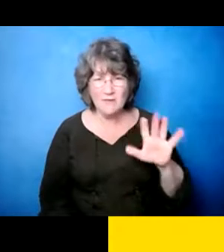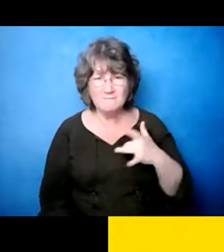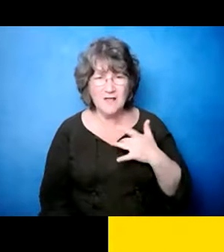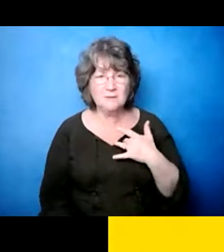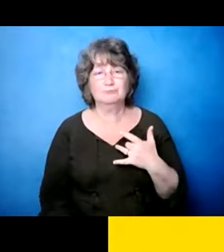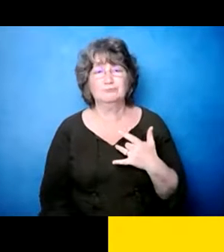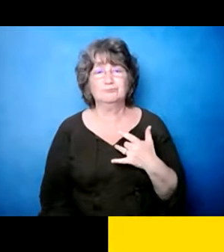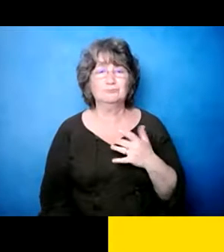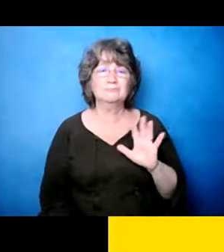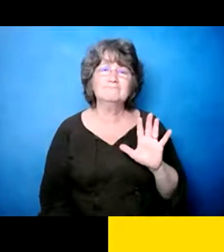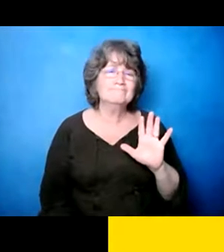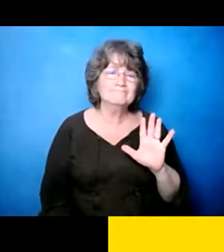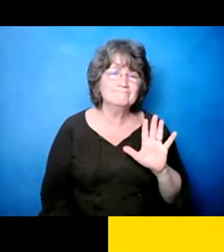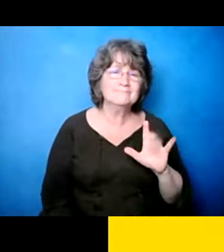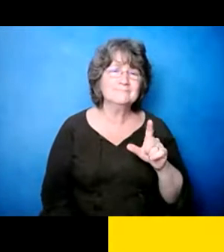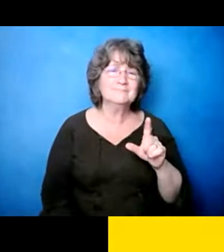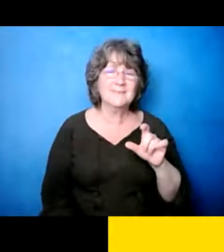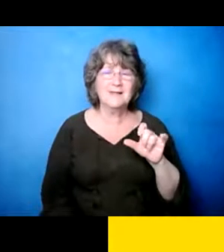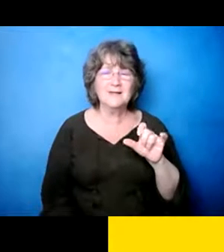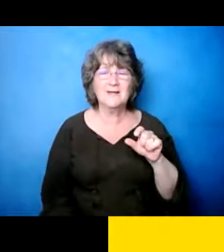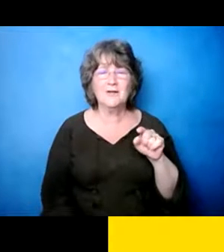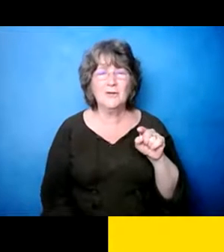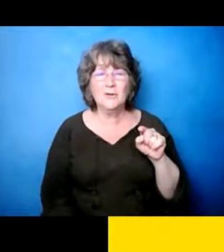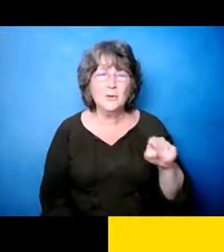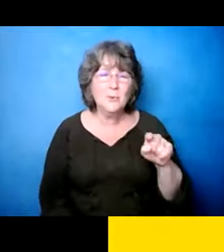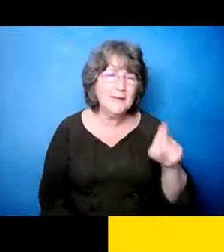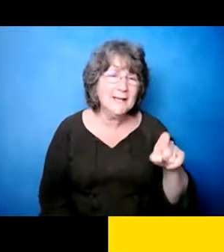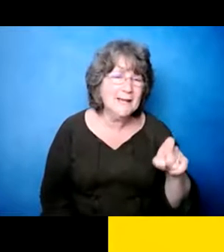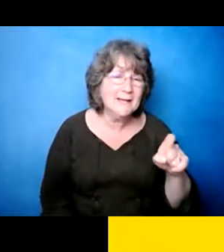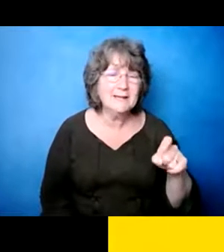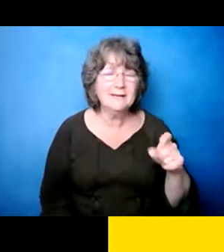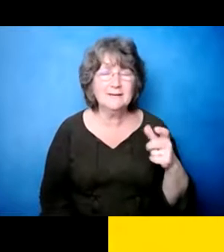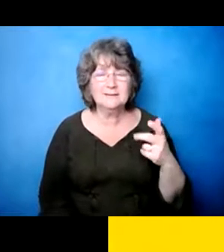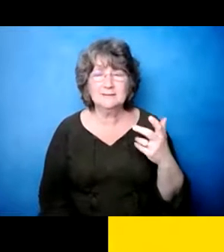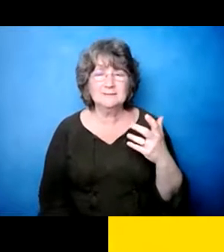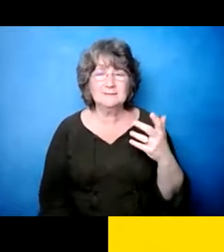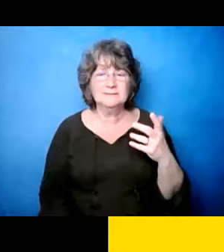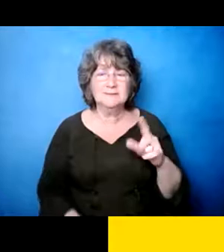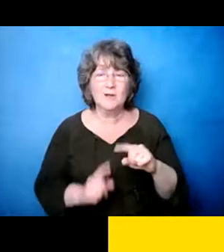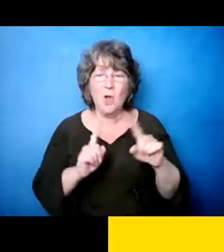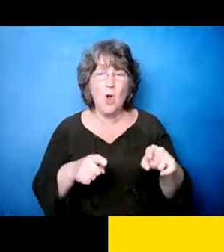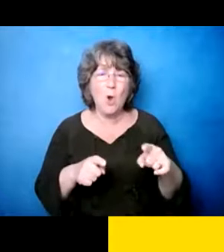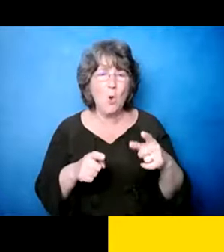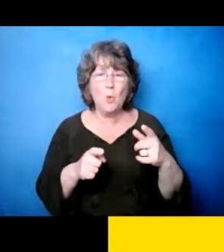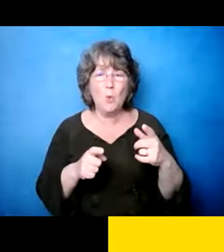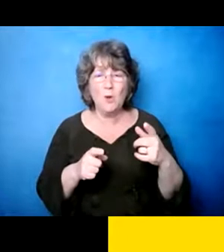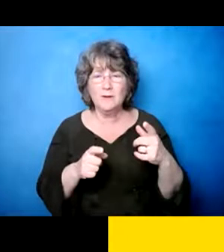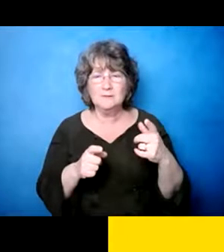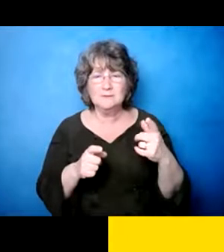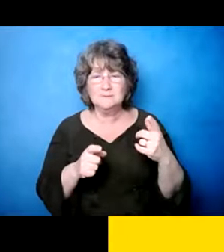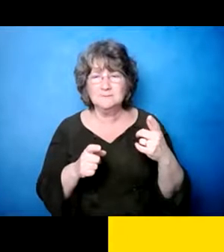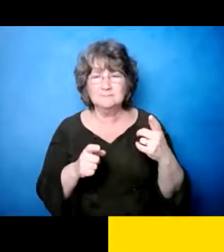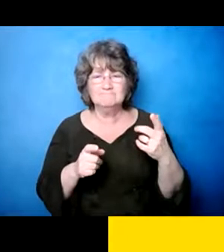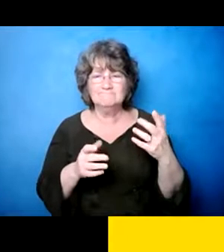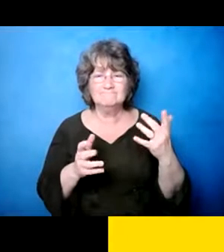No debemos, eh, nada más, nada más hacer las cosas de cómo son nuestras experiencias o